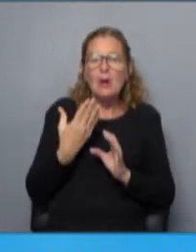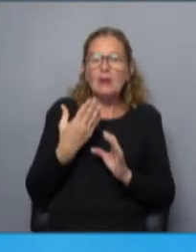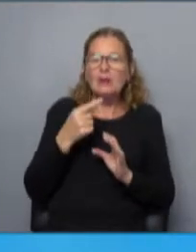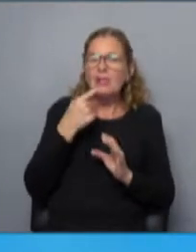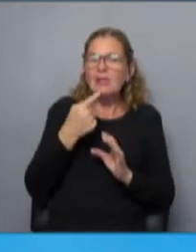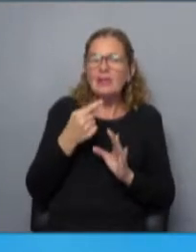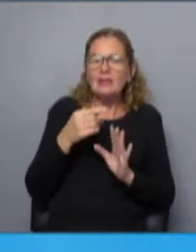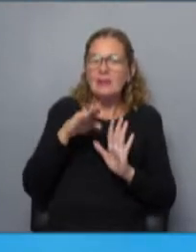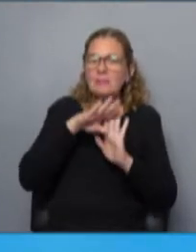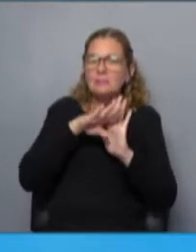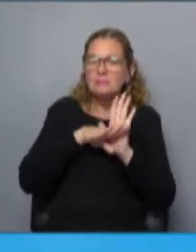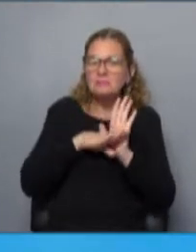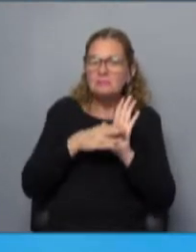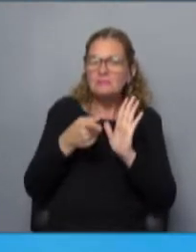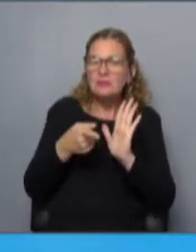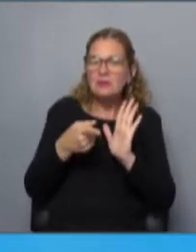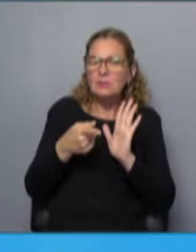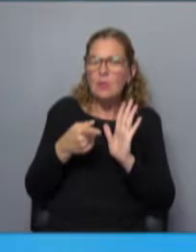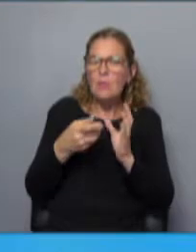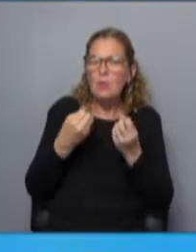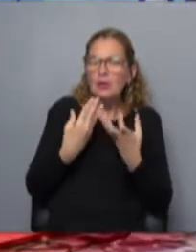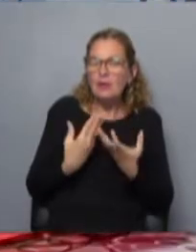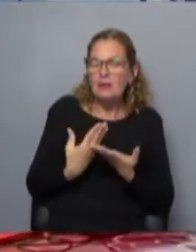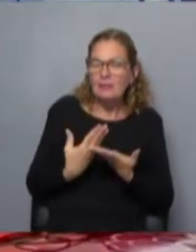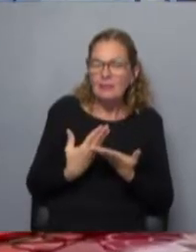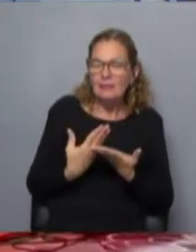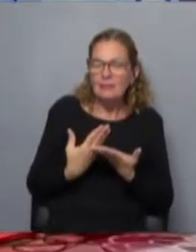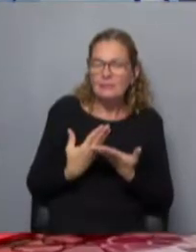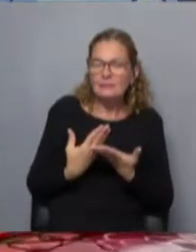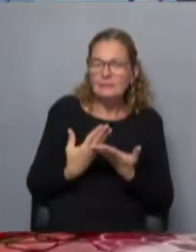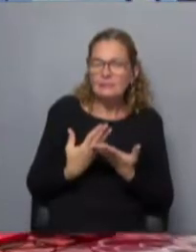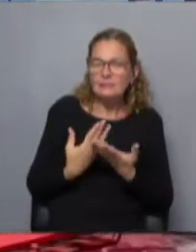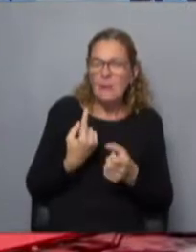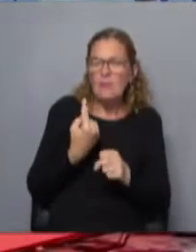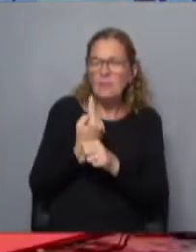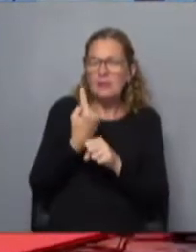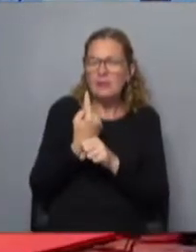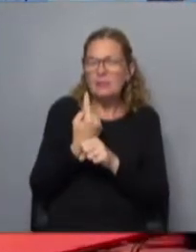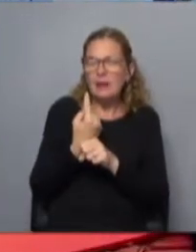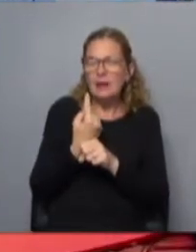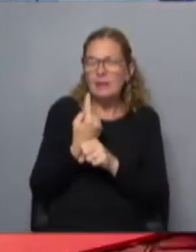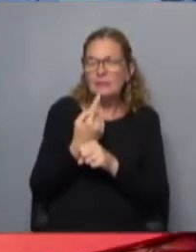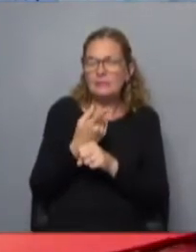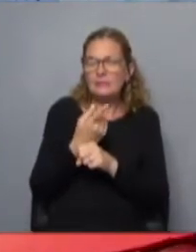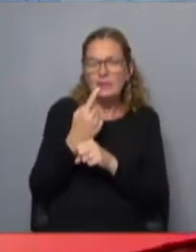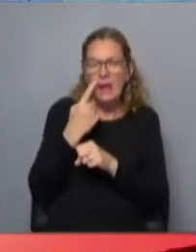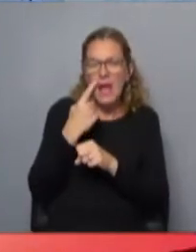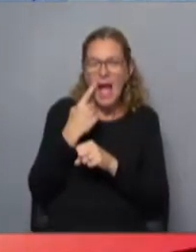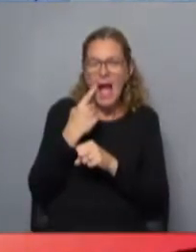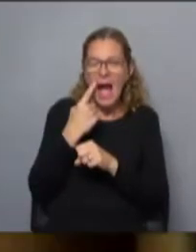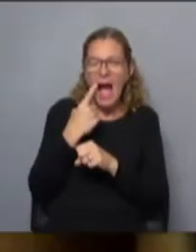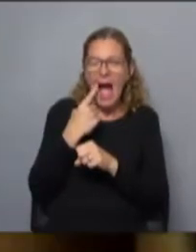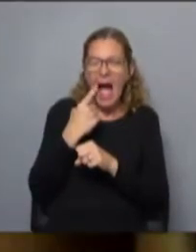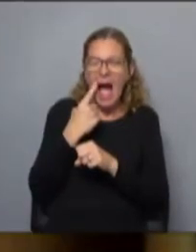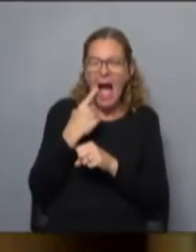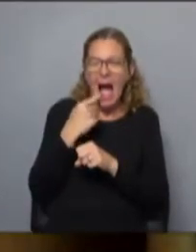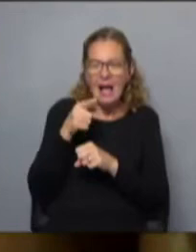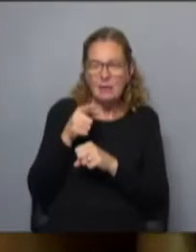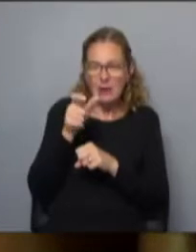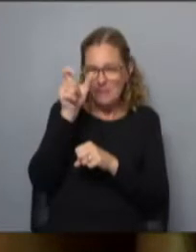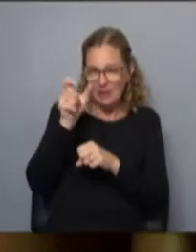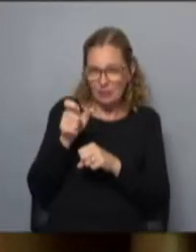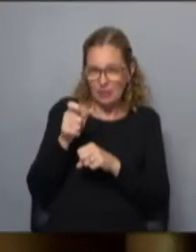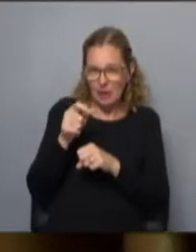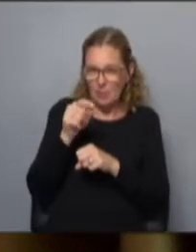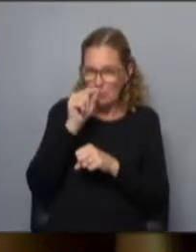argumentos respecto de los motivos? Él, el principal motivo que lo puede rastrearse, él es un gran usuario de